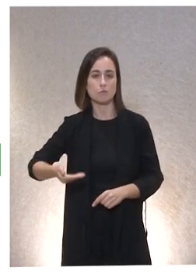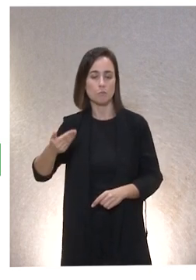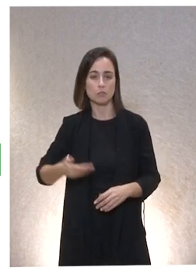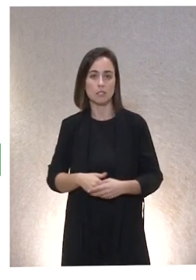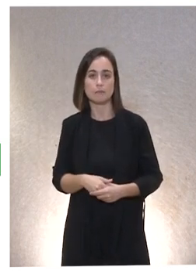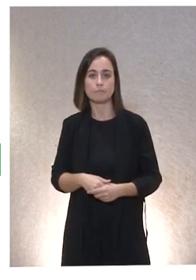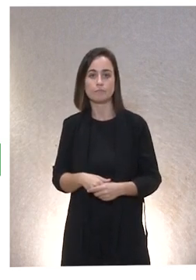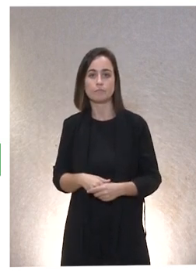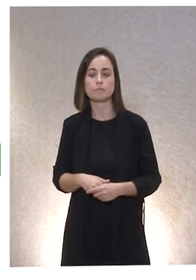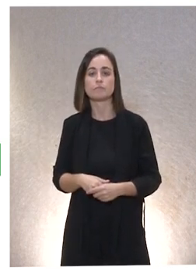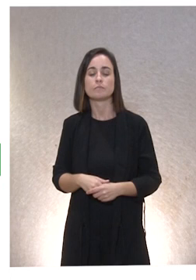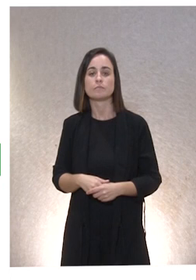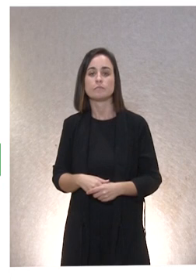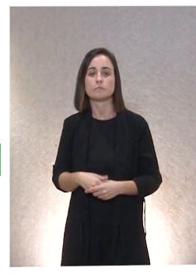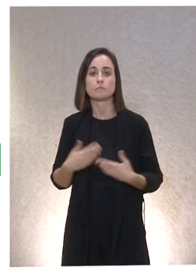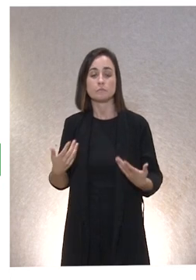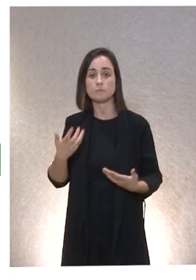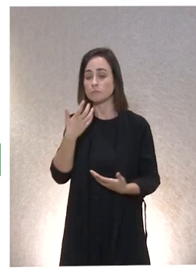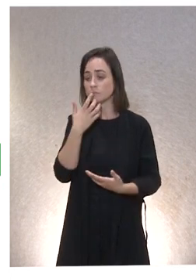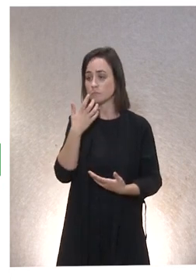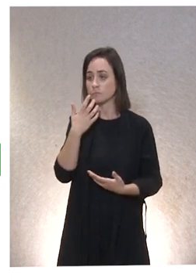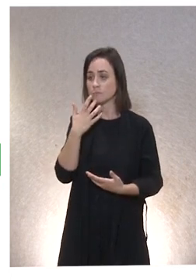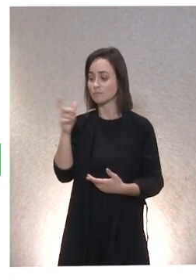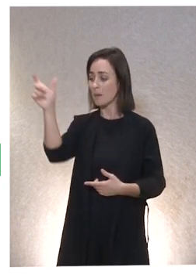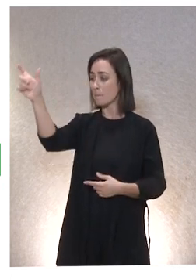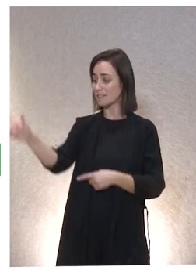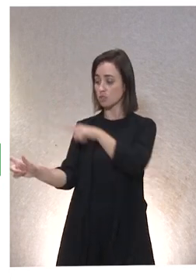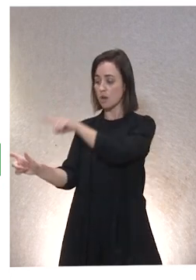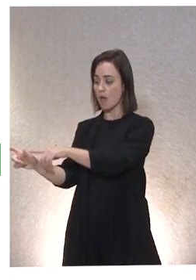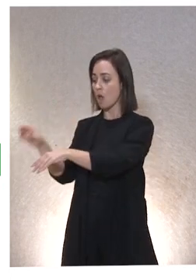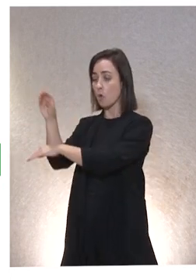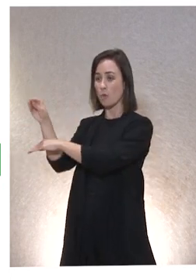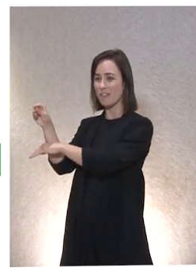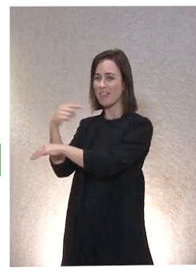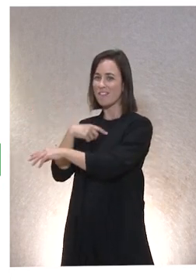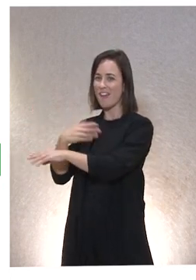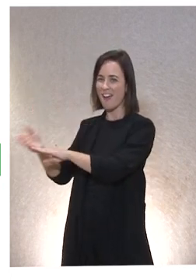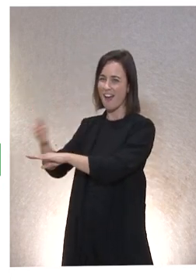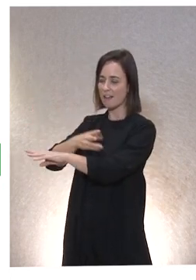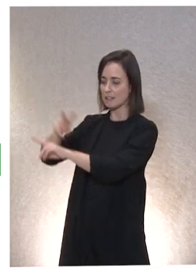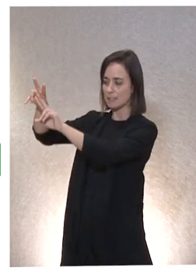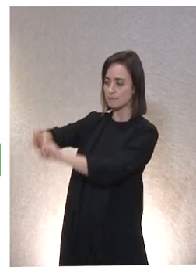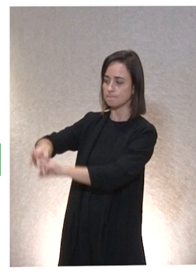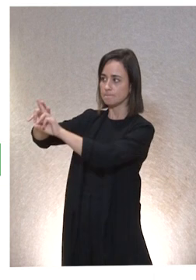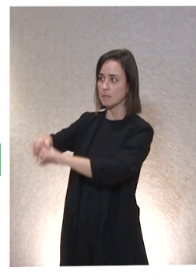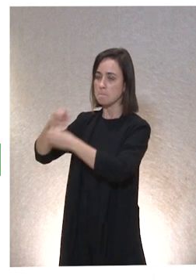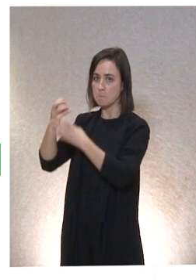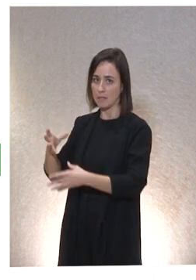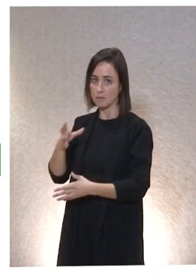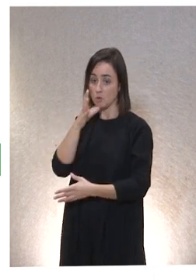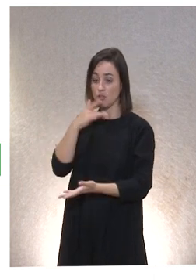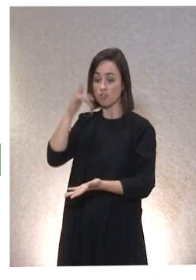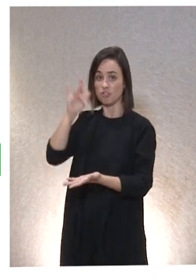Segundo, se cuida bien cuando se cuida a la persona como tal. Eso se ve claramente cuando nos toca a nosotros.